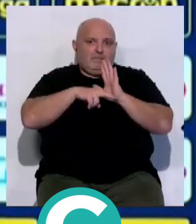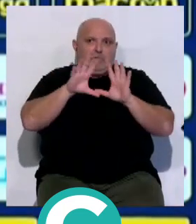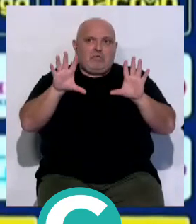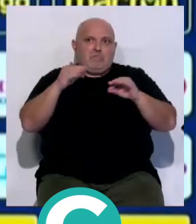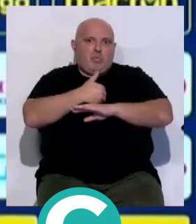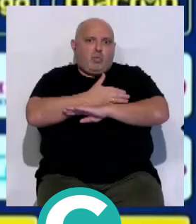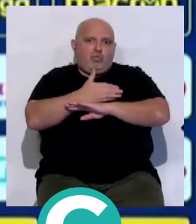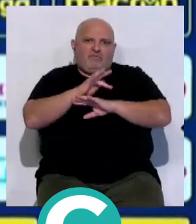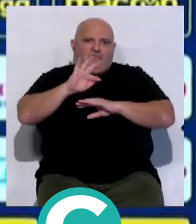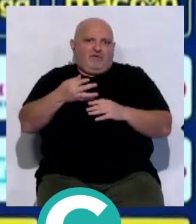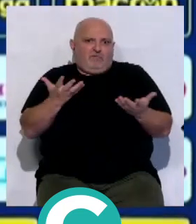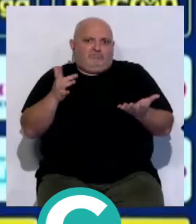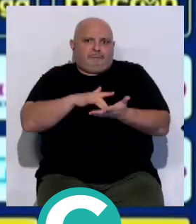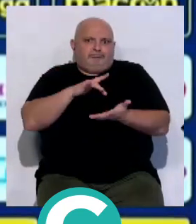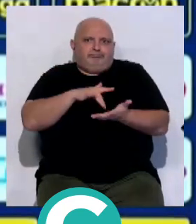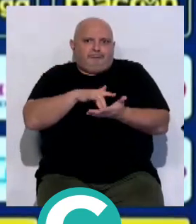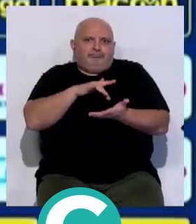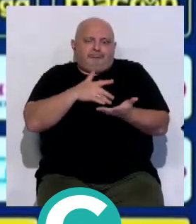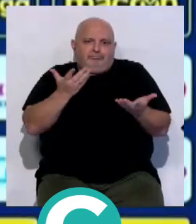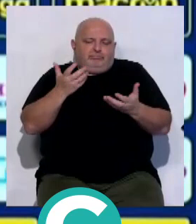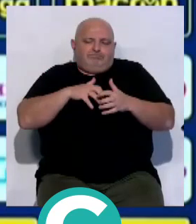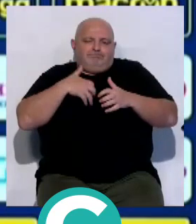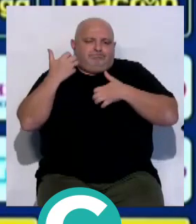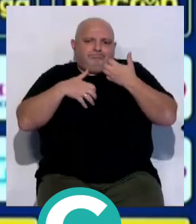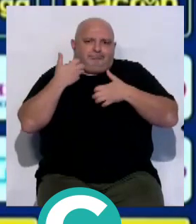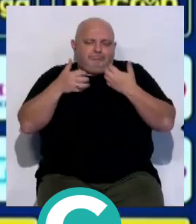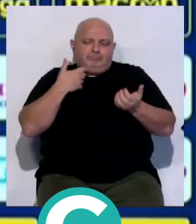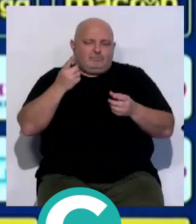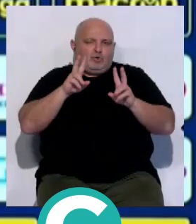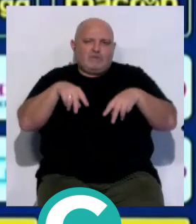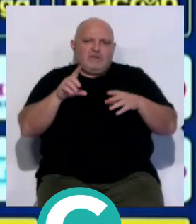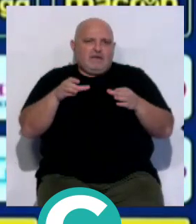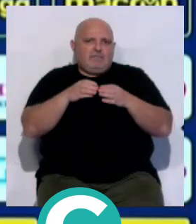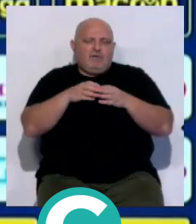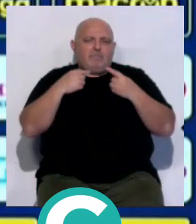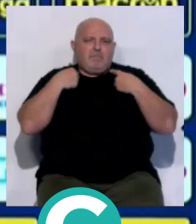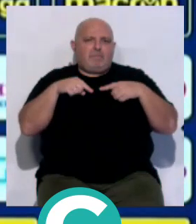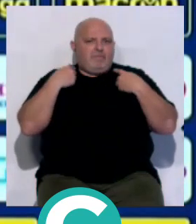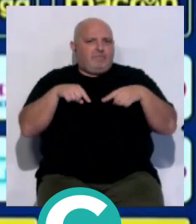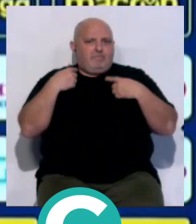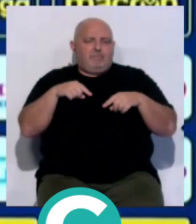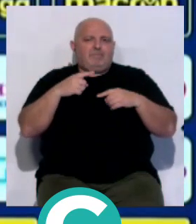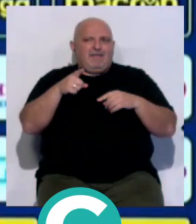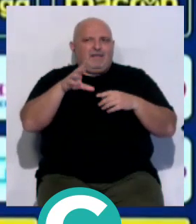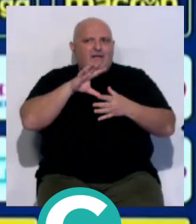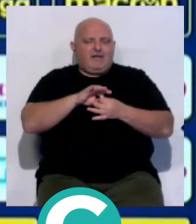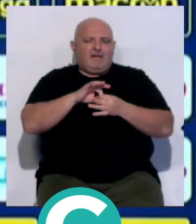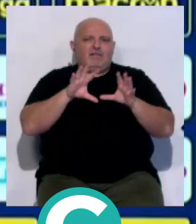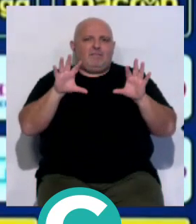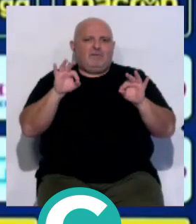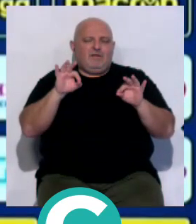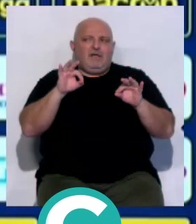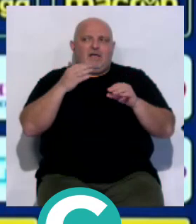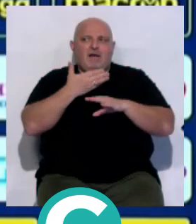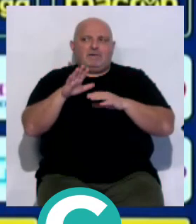10 minutos todos los partidos. Es una sensación de frustración, una sensación. O sea, no somos un equipo que hayamos perdido el tiempo para el partido. no creo que se hayan sumado 10 minutos.